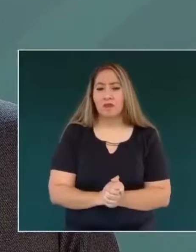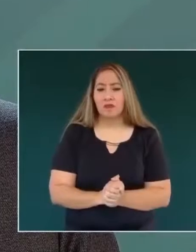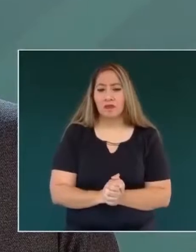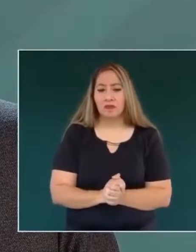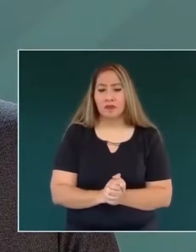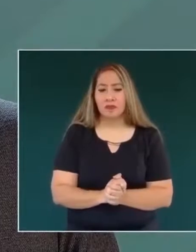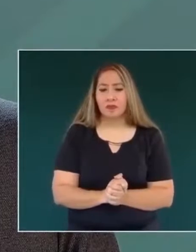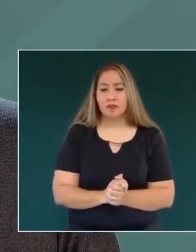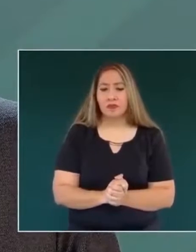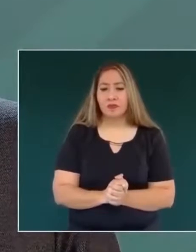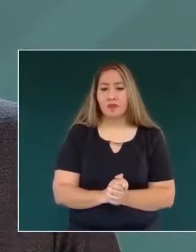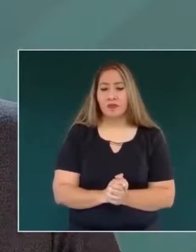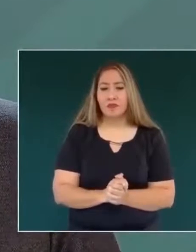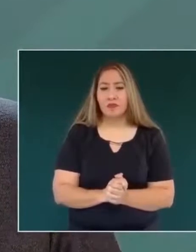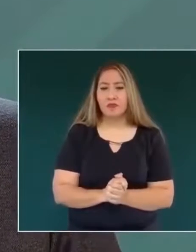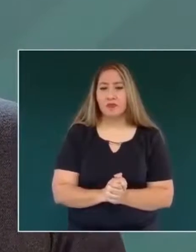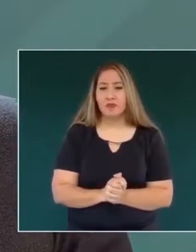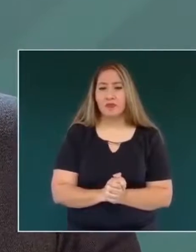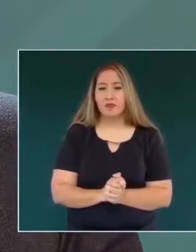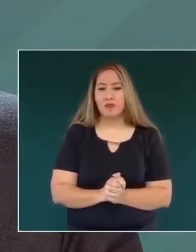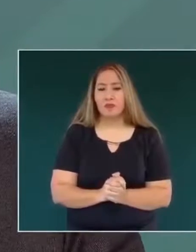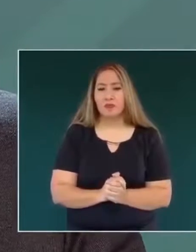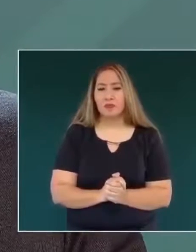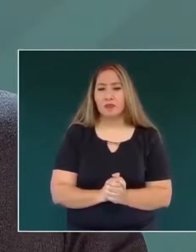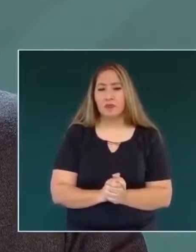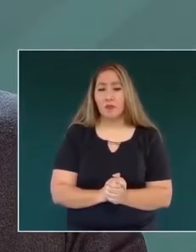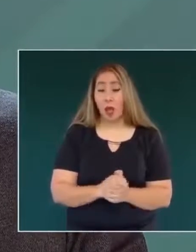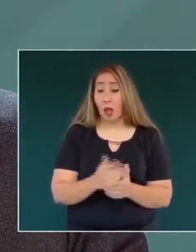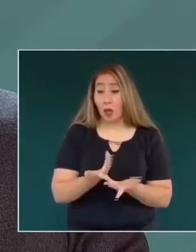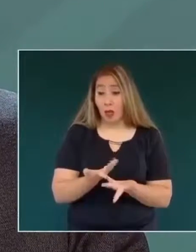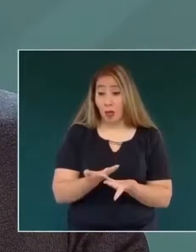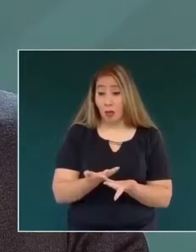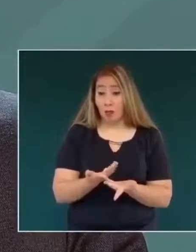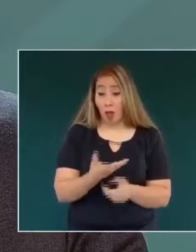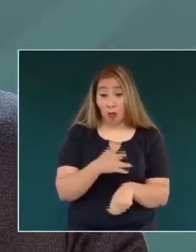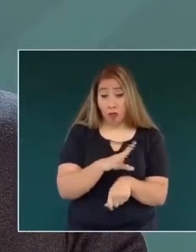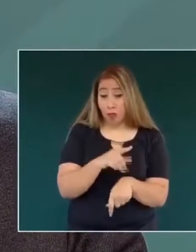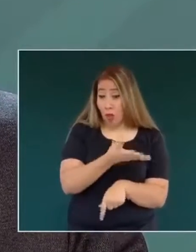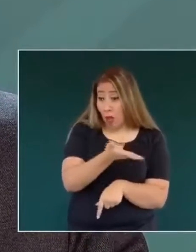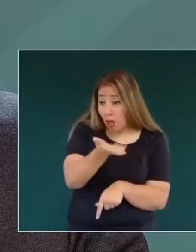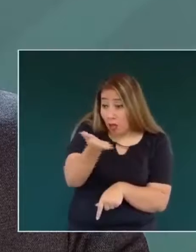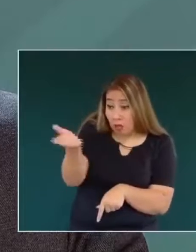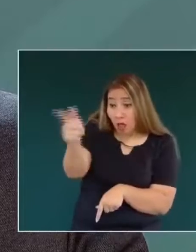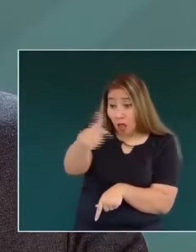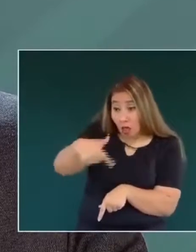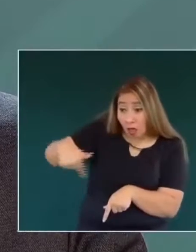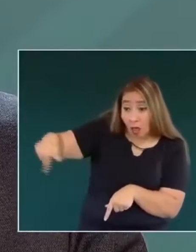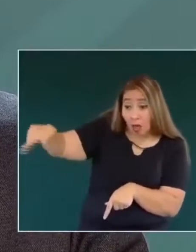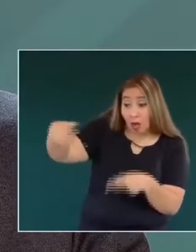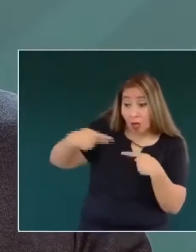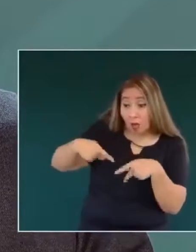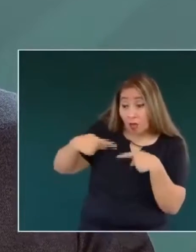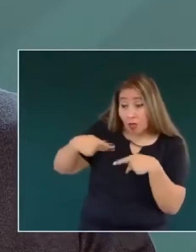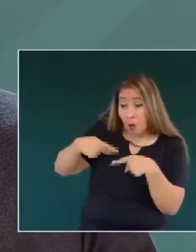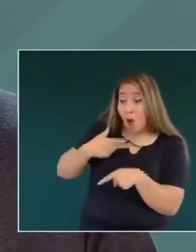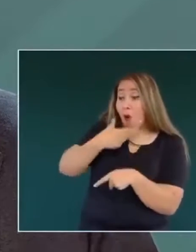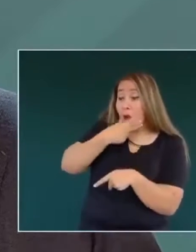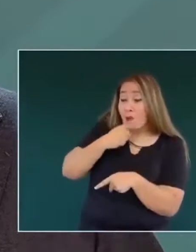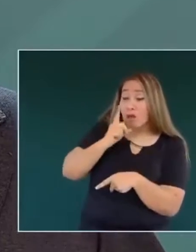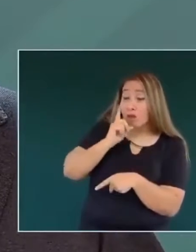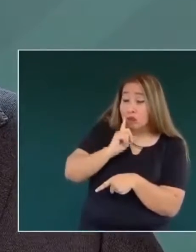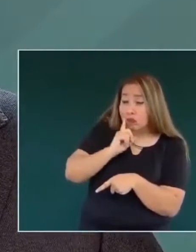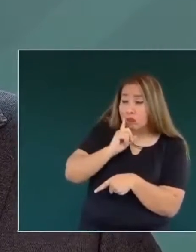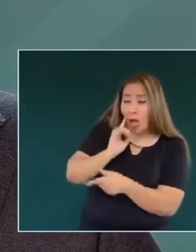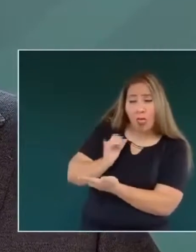Que sean los ciudadanos, mujeres, hombres, los que